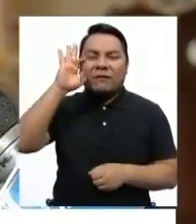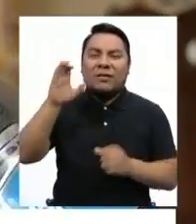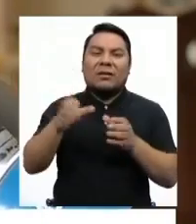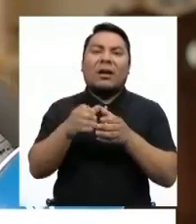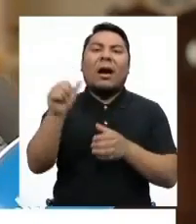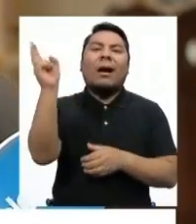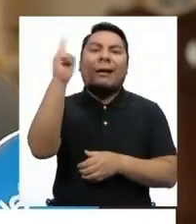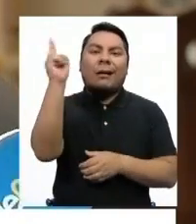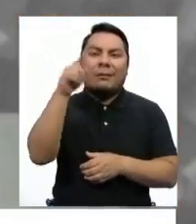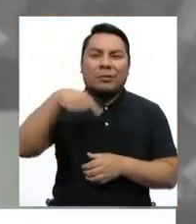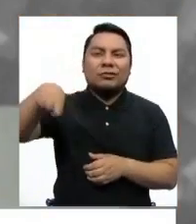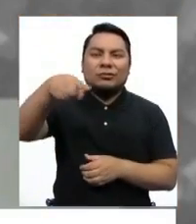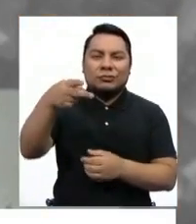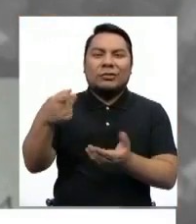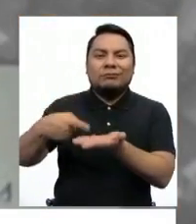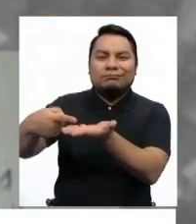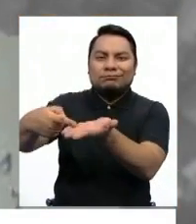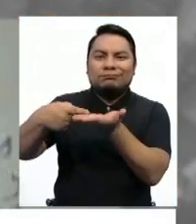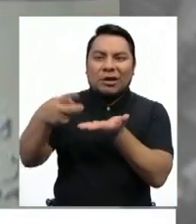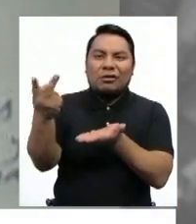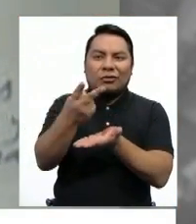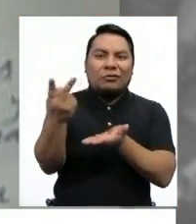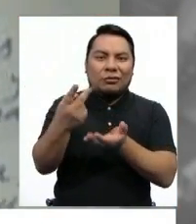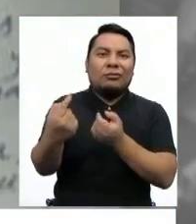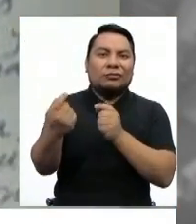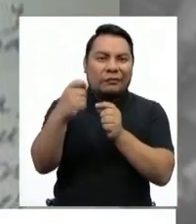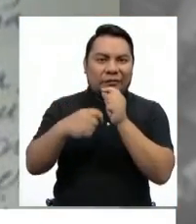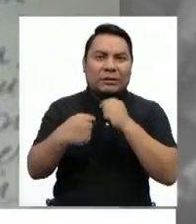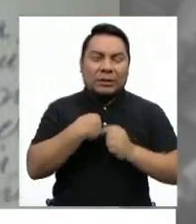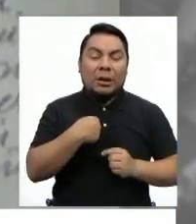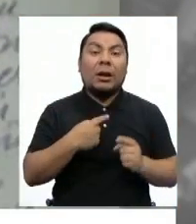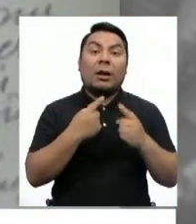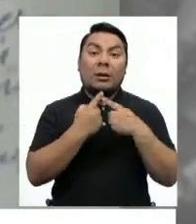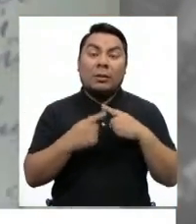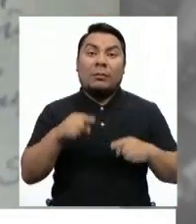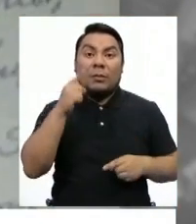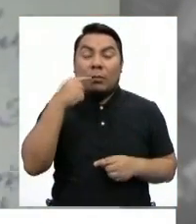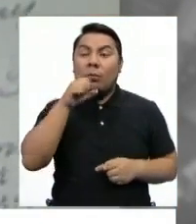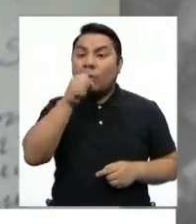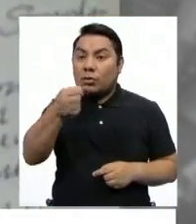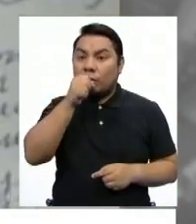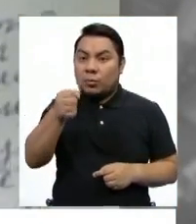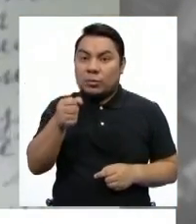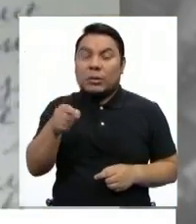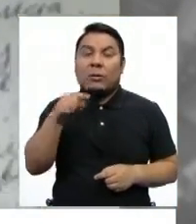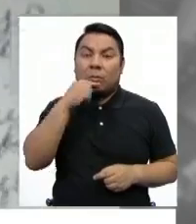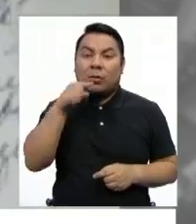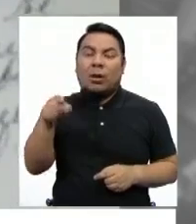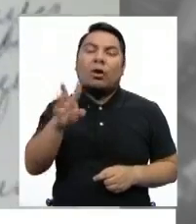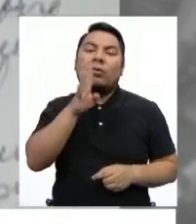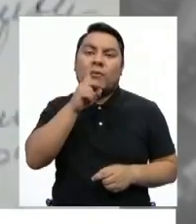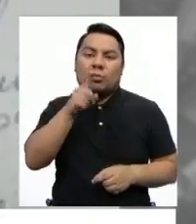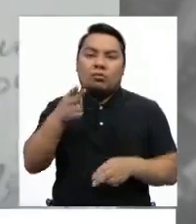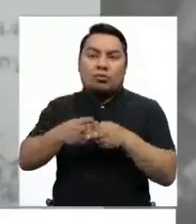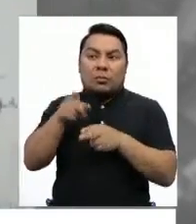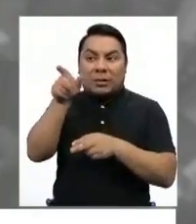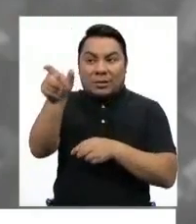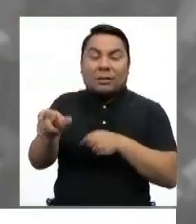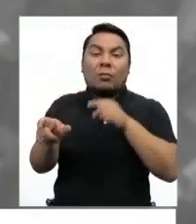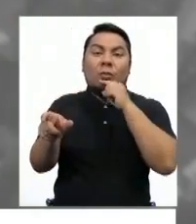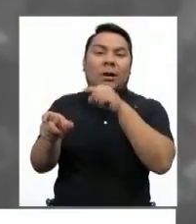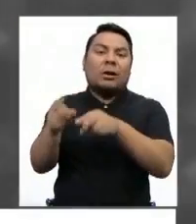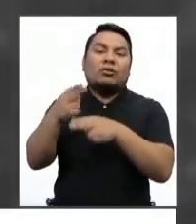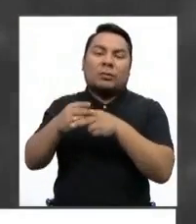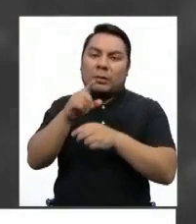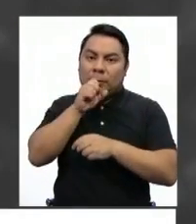estar detrás de estas acciones. Más temprano, la periodista que acusó a Johnny Lescano difundió una carta escrita en la que